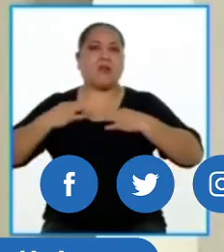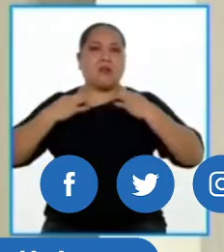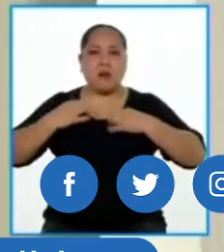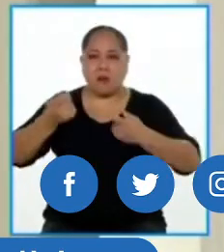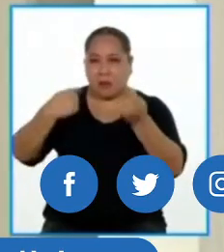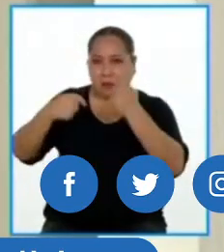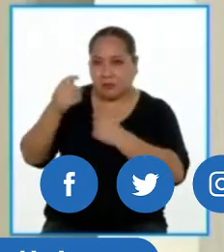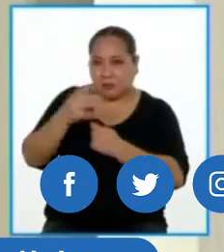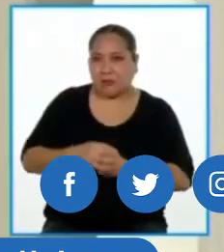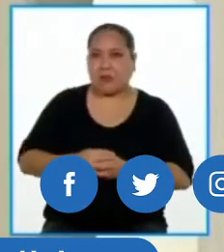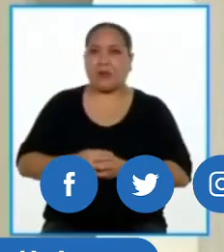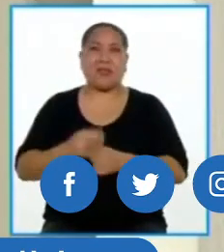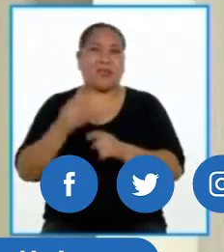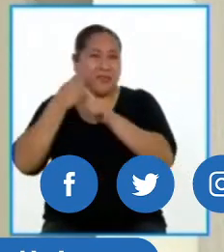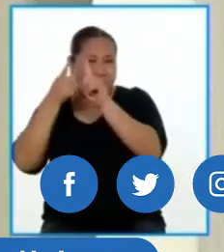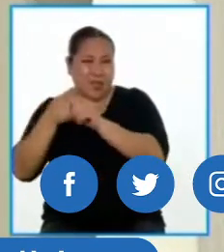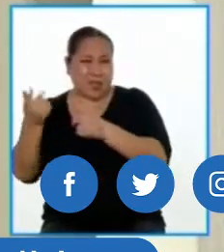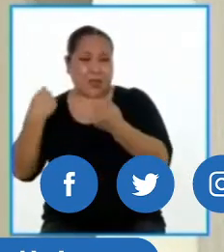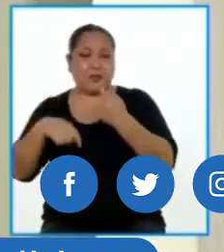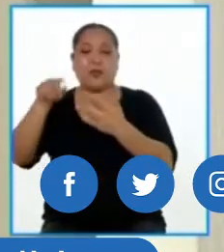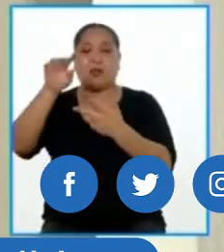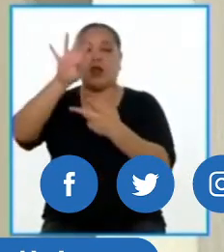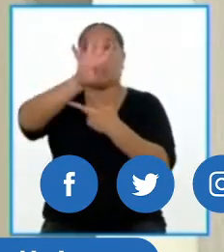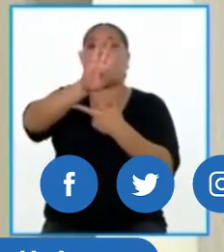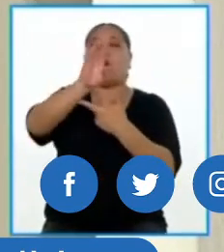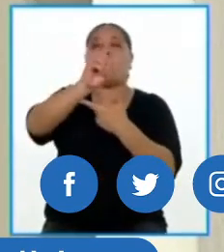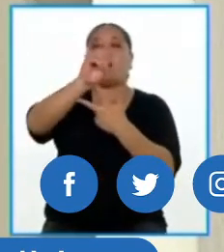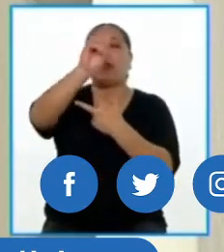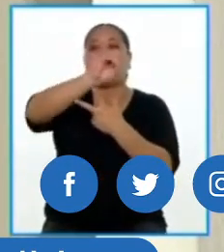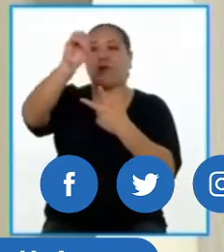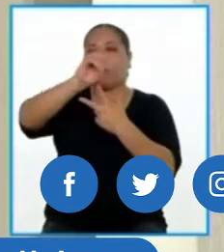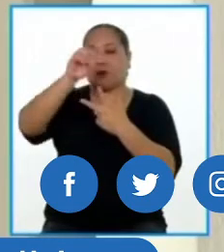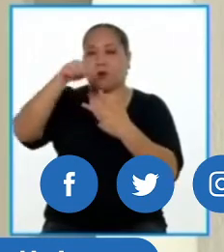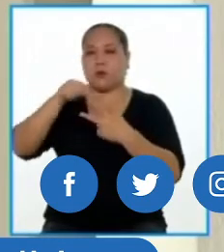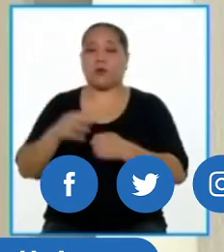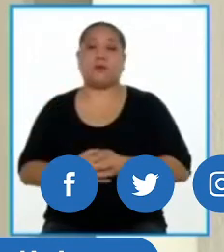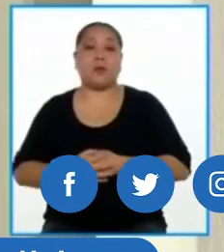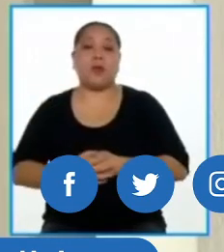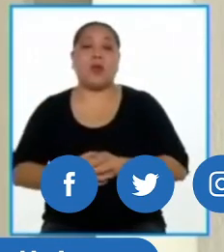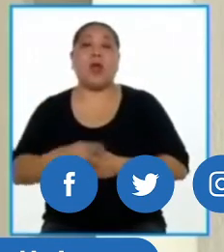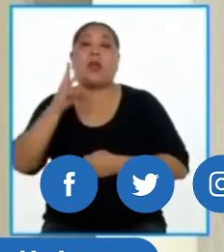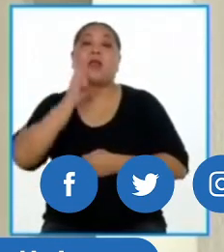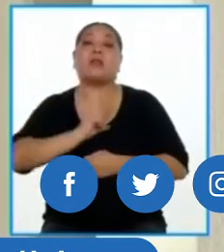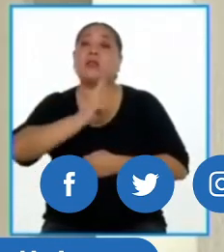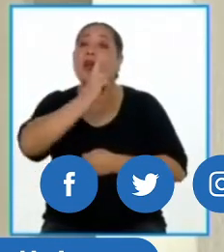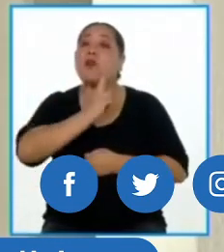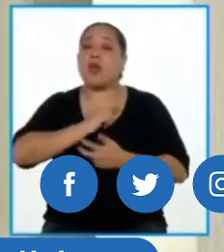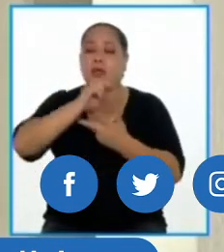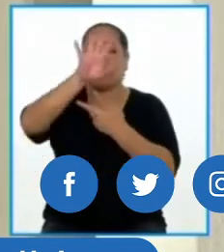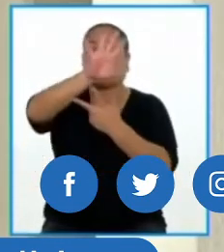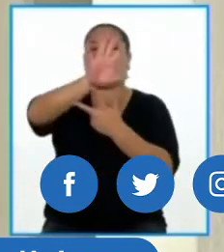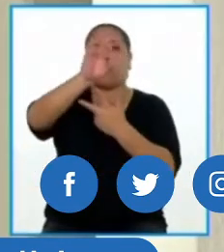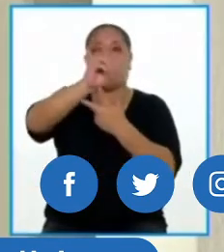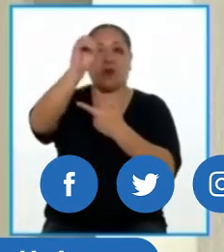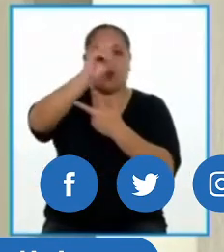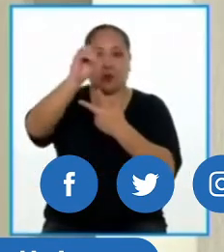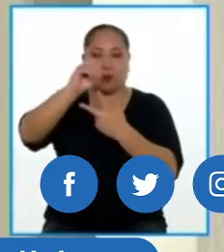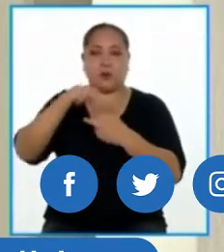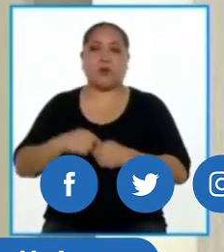departamento, tiendas al cuarenta por ciento, restaurantes al cincuenta por ciento,